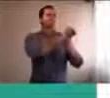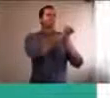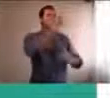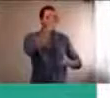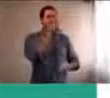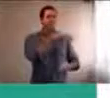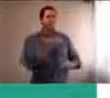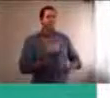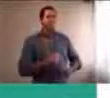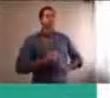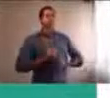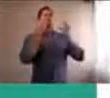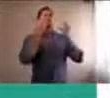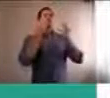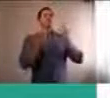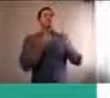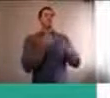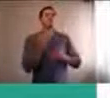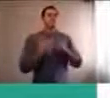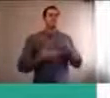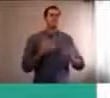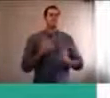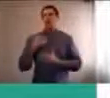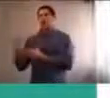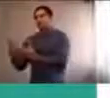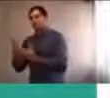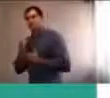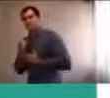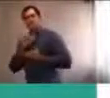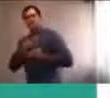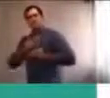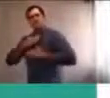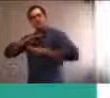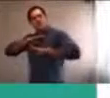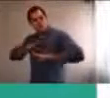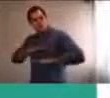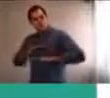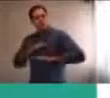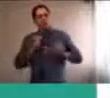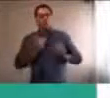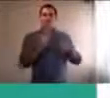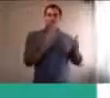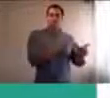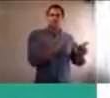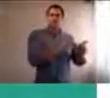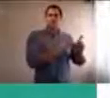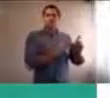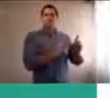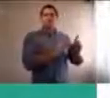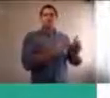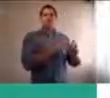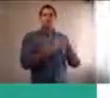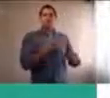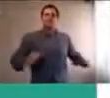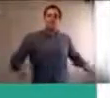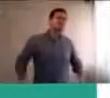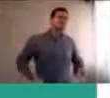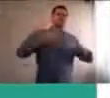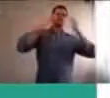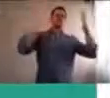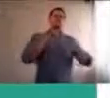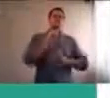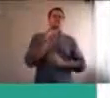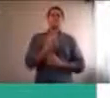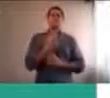tener a mano, como estrategias, para poder resolverlo, para poder manejarlo, y no actuar impulsivamente, y esto es lo